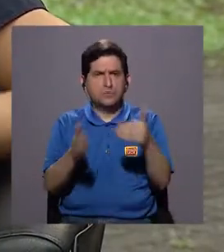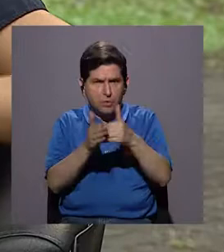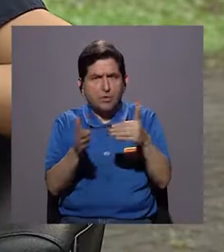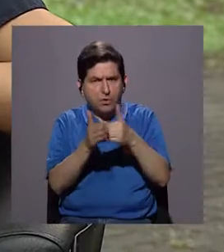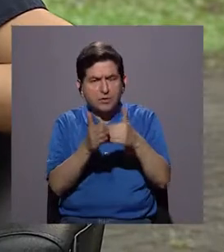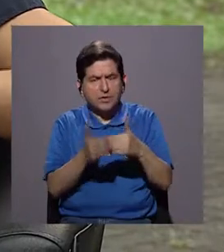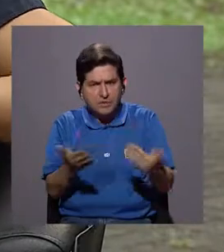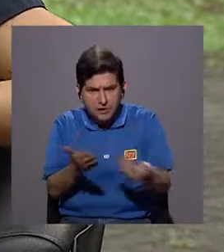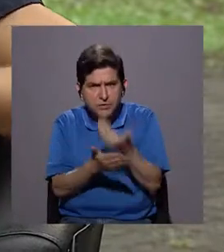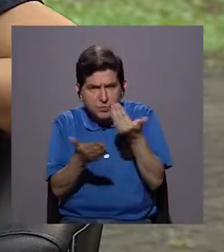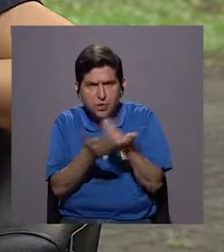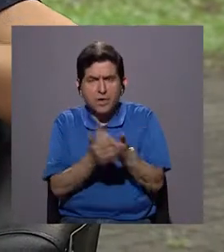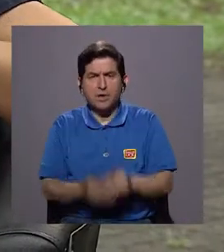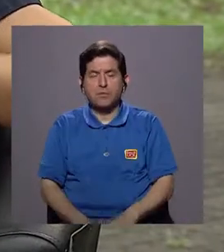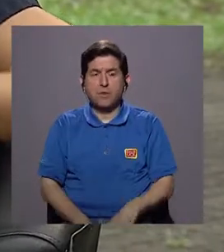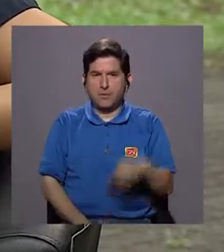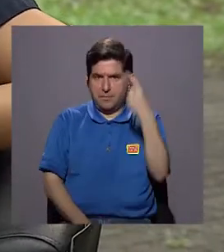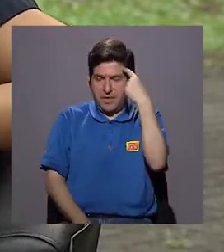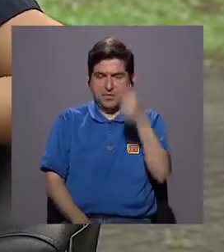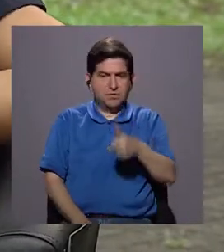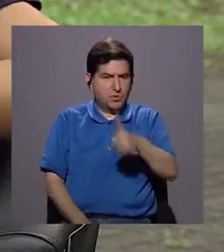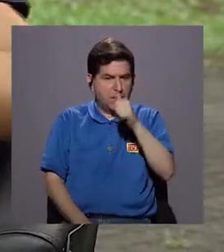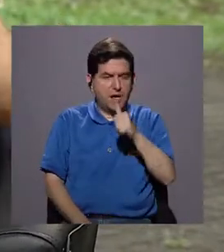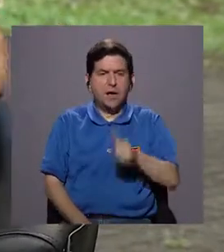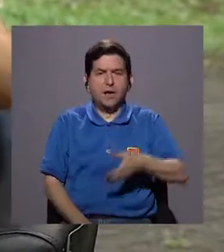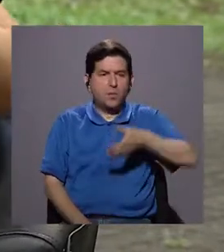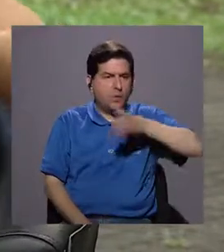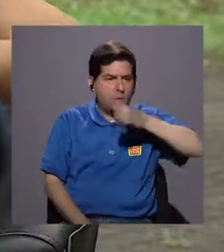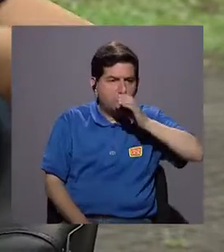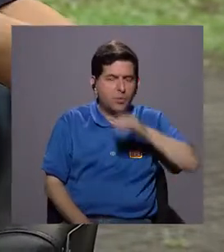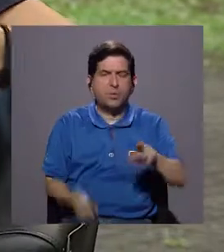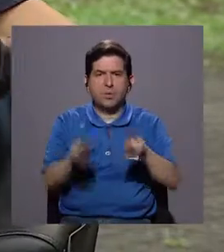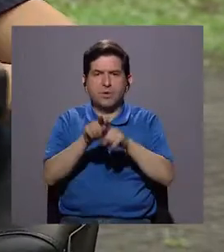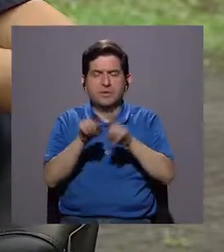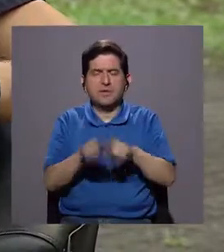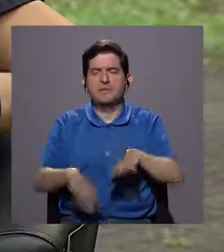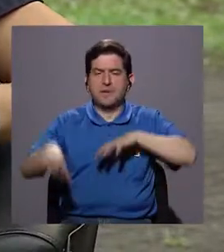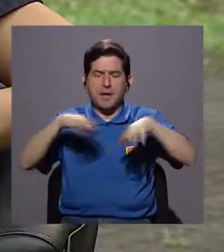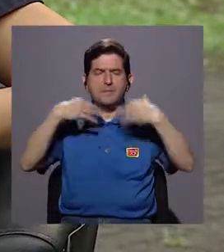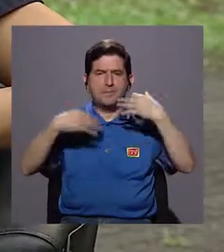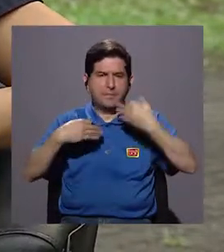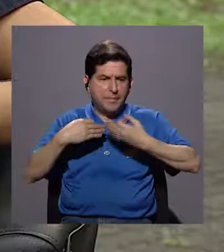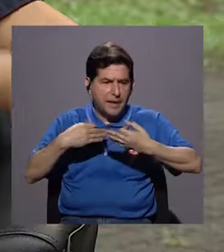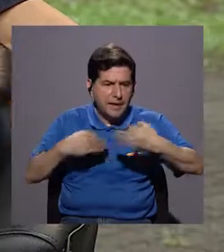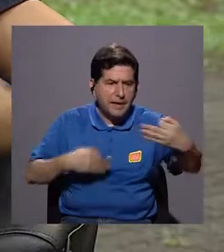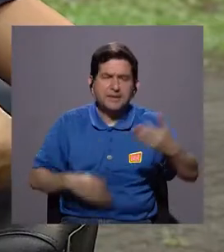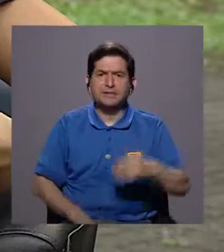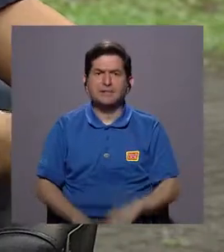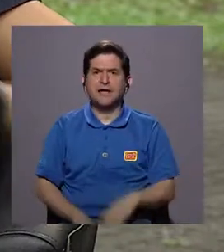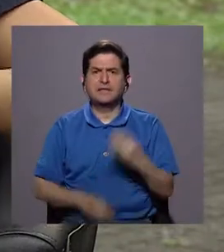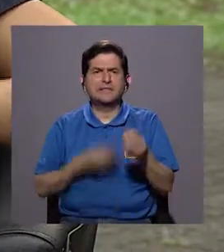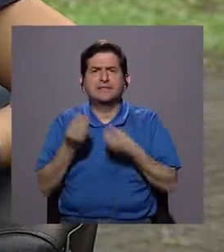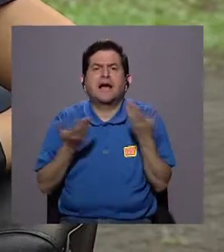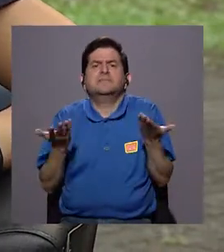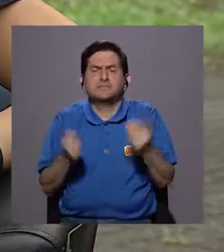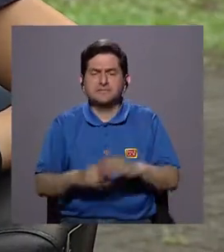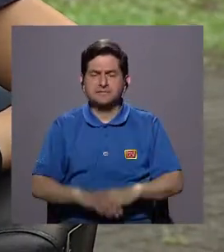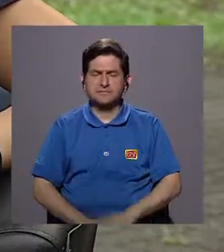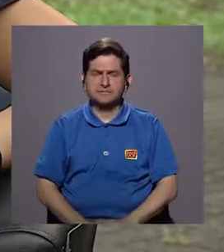y nos referimos al agua, a la que podemos consumir, a la que nos sirve para hacer nuestras actividades diarias. ¿Qué es lo que está pasando?